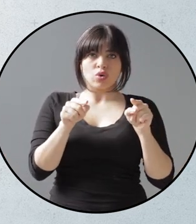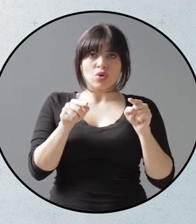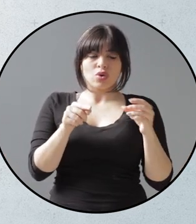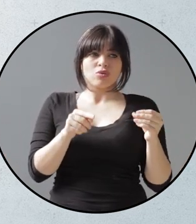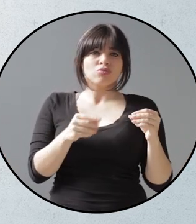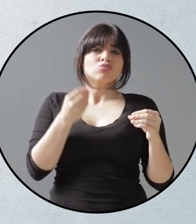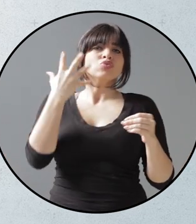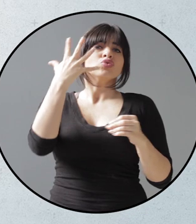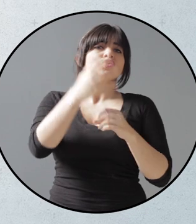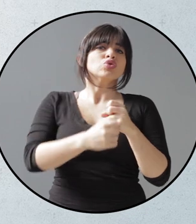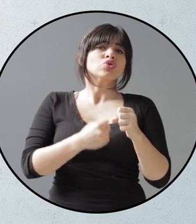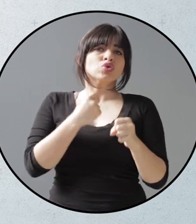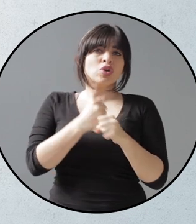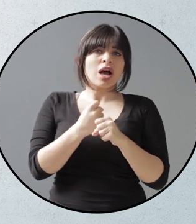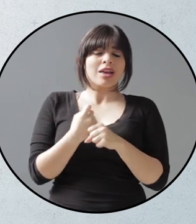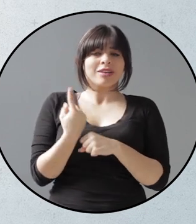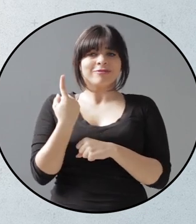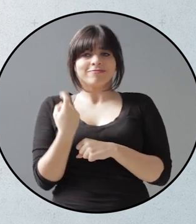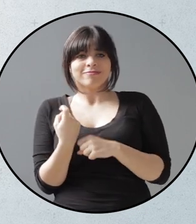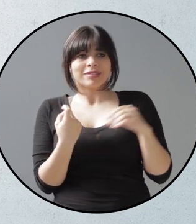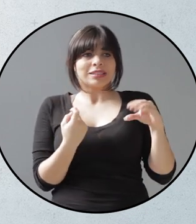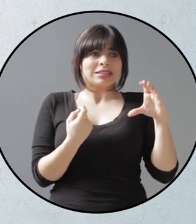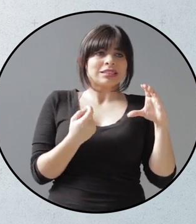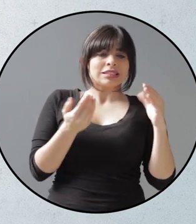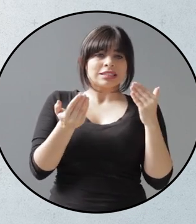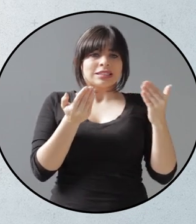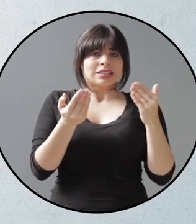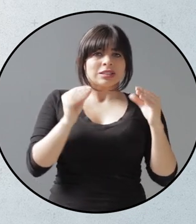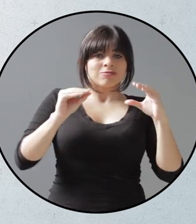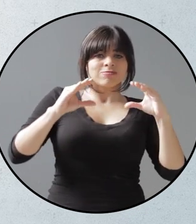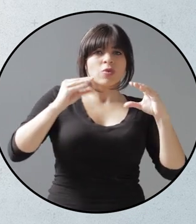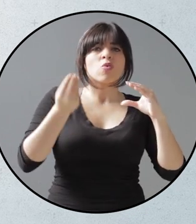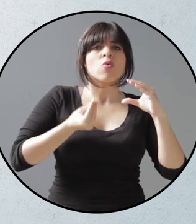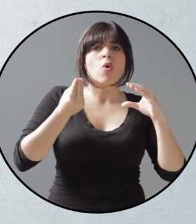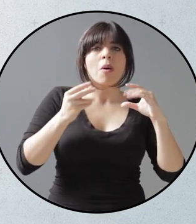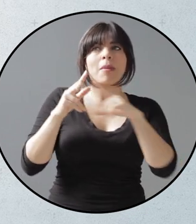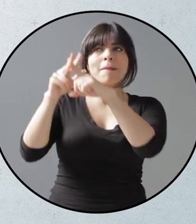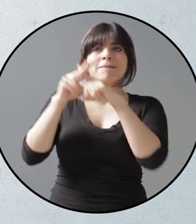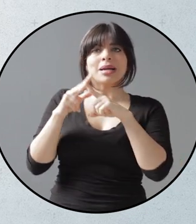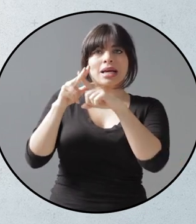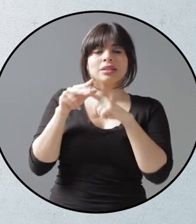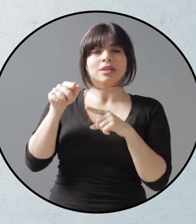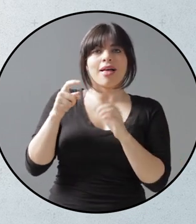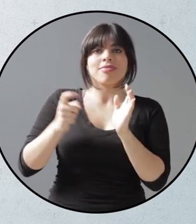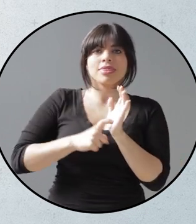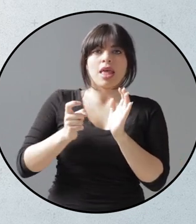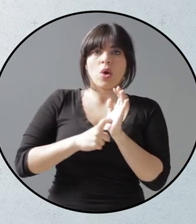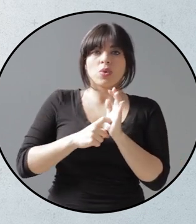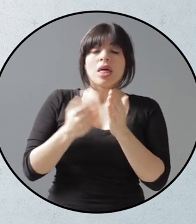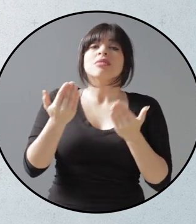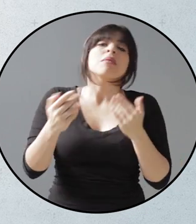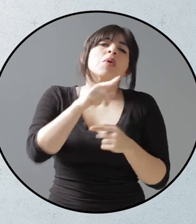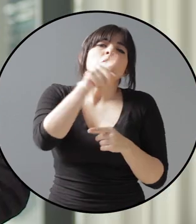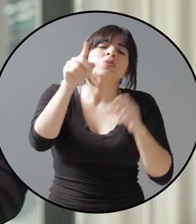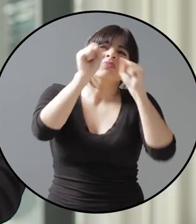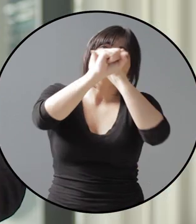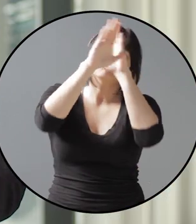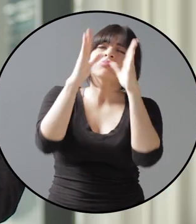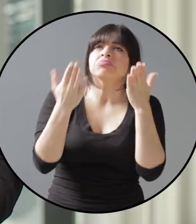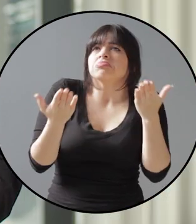producción. Tenemos muchos años de arrastrar un déficit que se debe compensar pidiendo prestado con deuda.